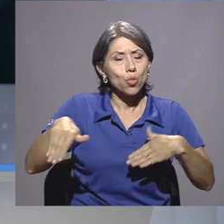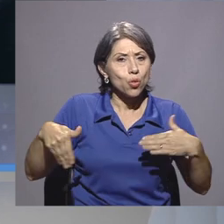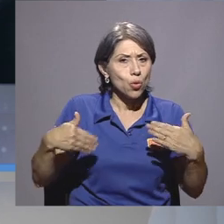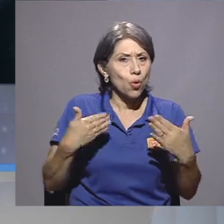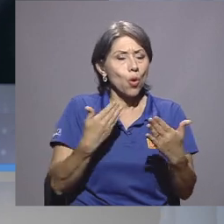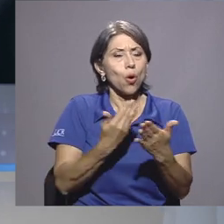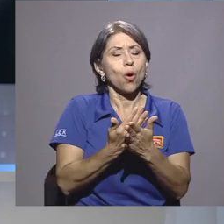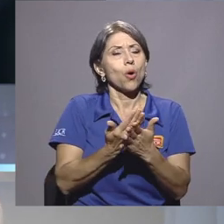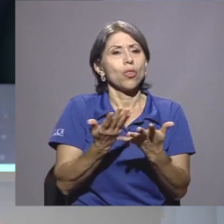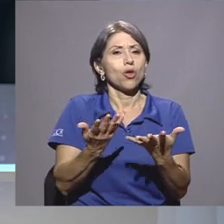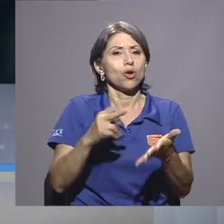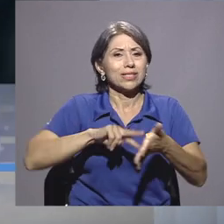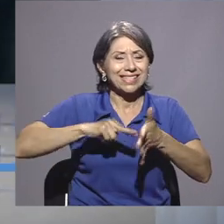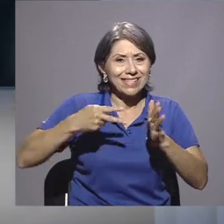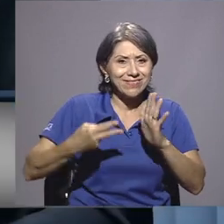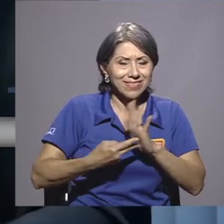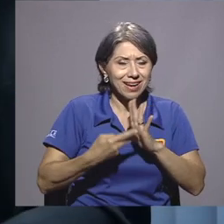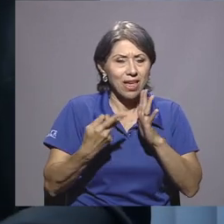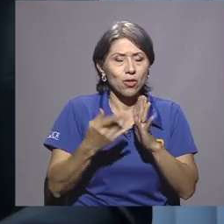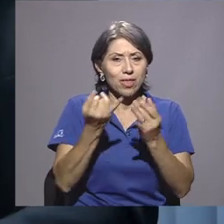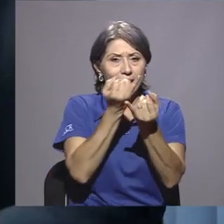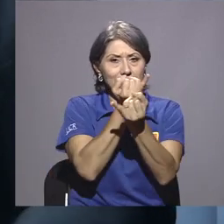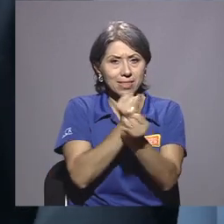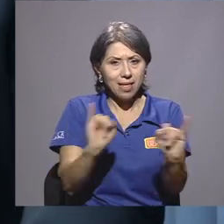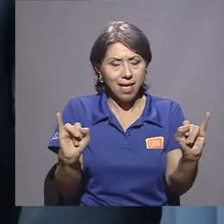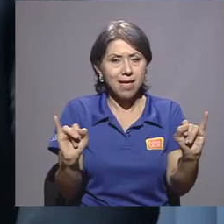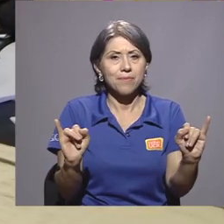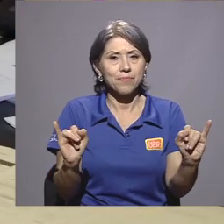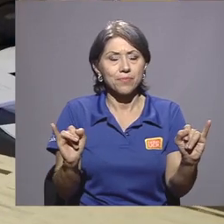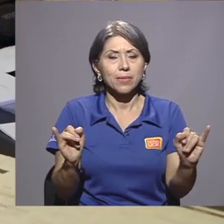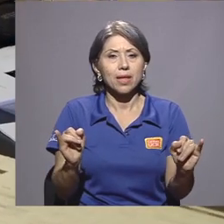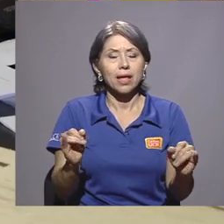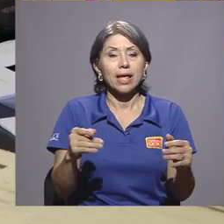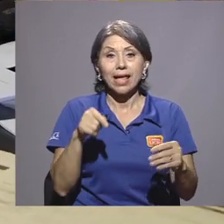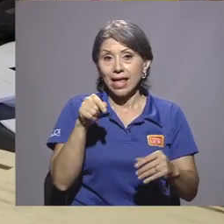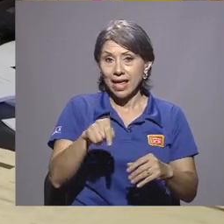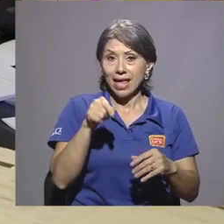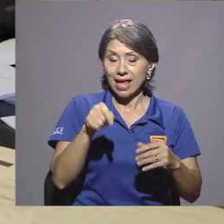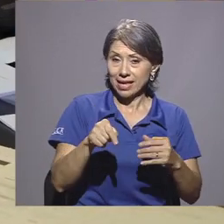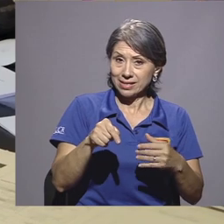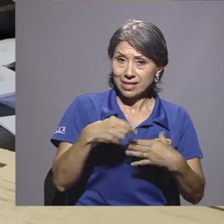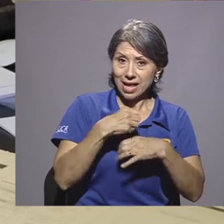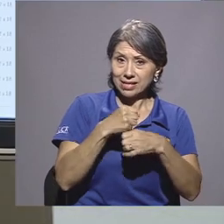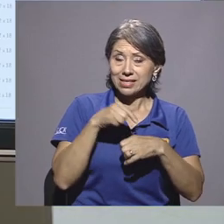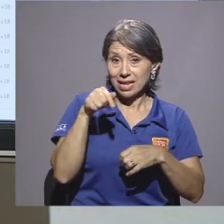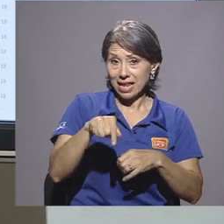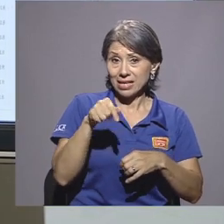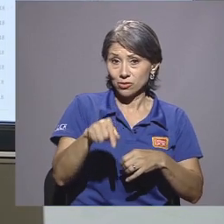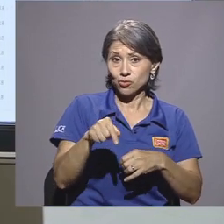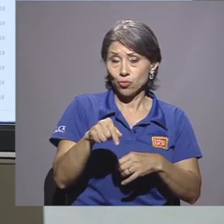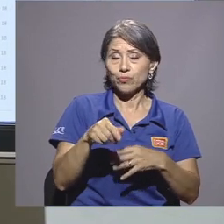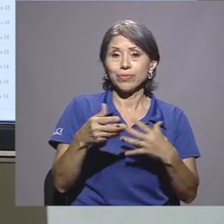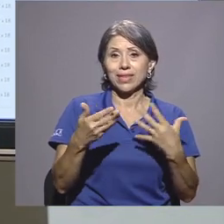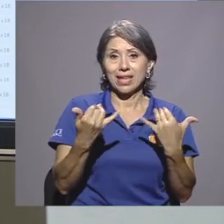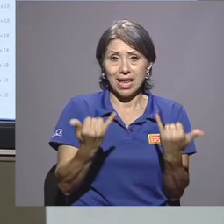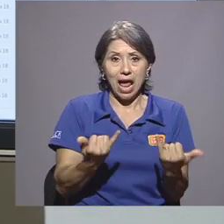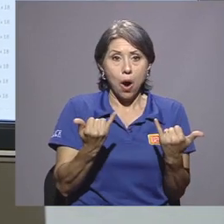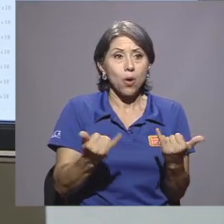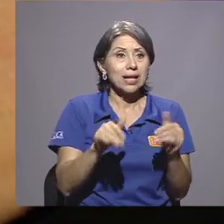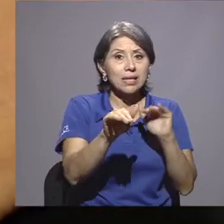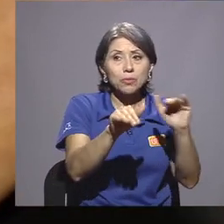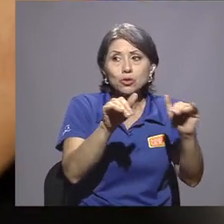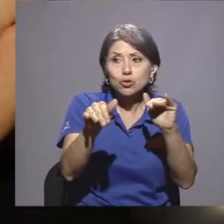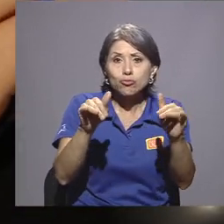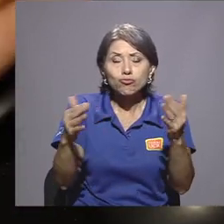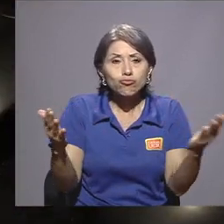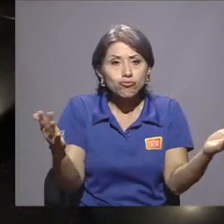perspectiva de lo que la independencia implica. Así que la idea de esta colección para la cual estamos abriendo la convocatoria es